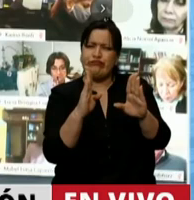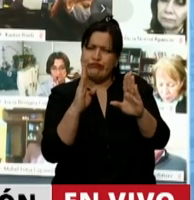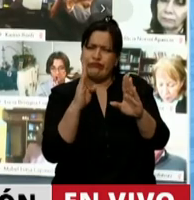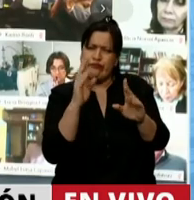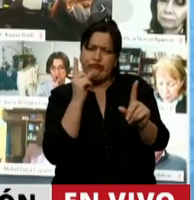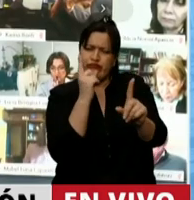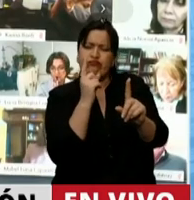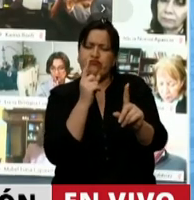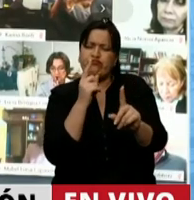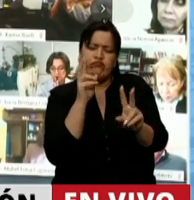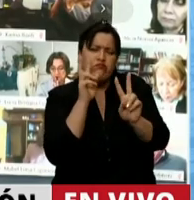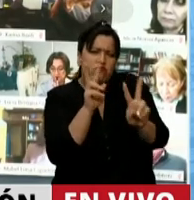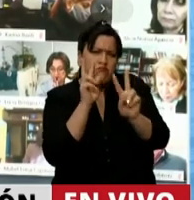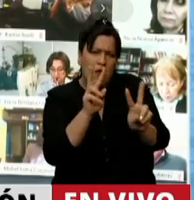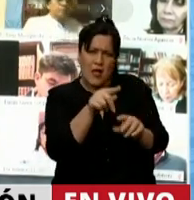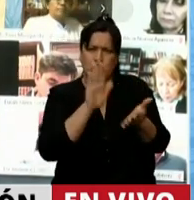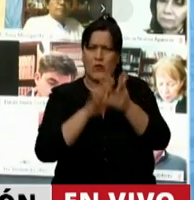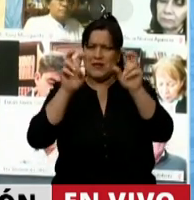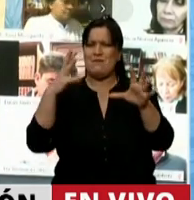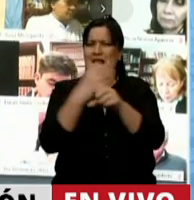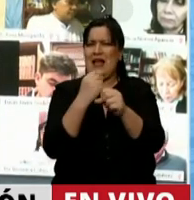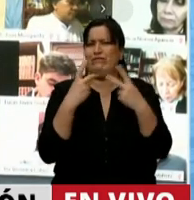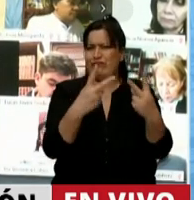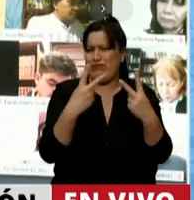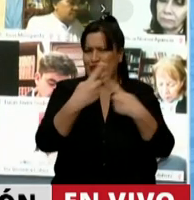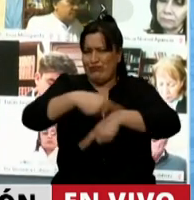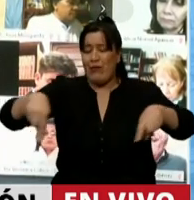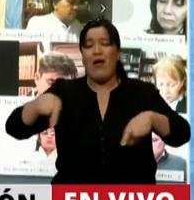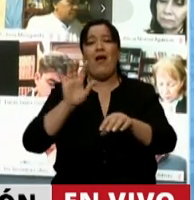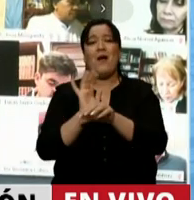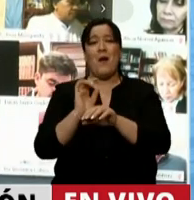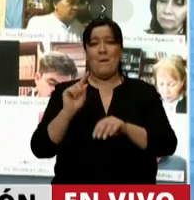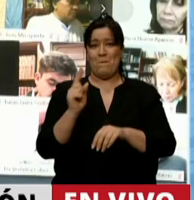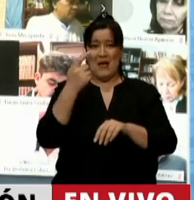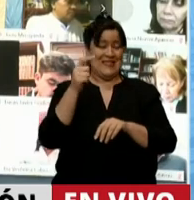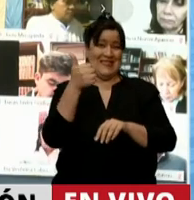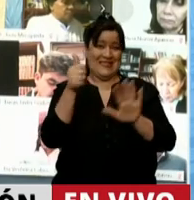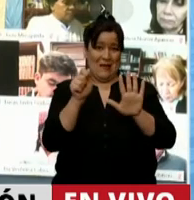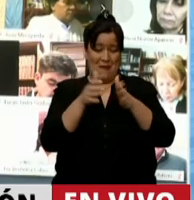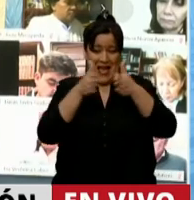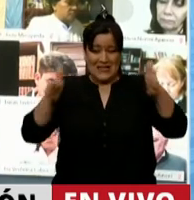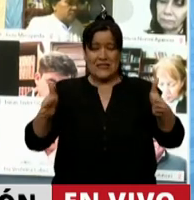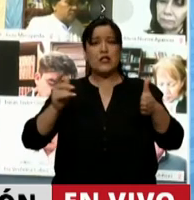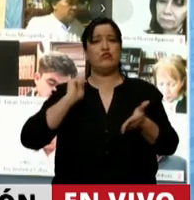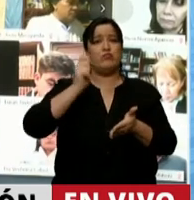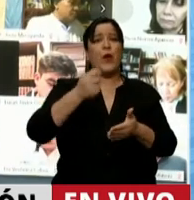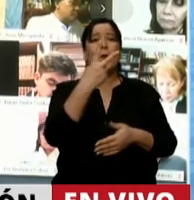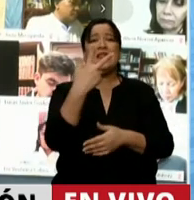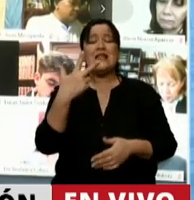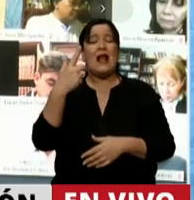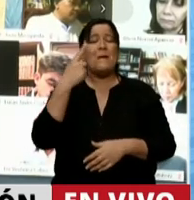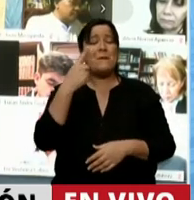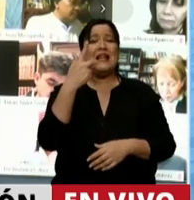cerca, y por eso hemos hecho durante el primer semestre hemos otorgado 23.350